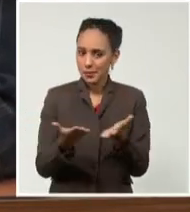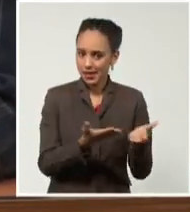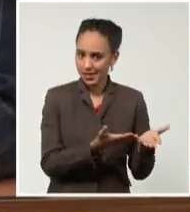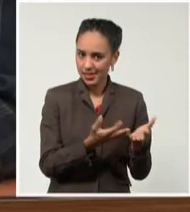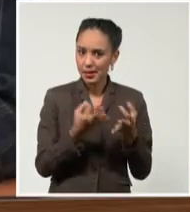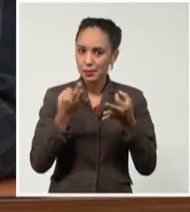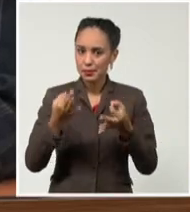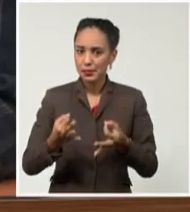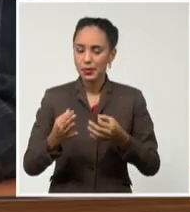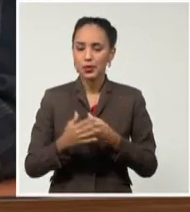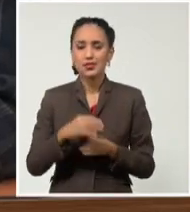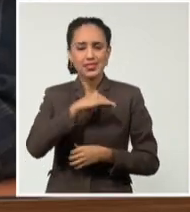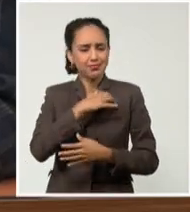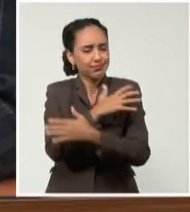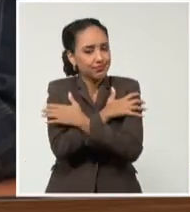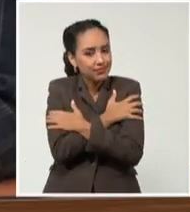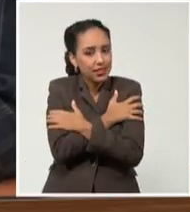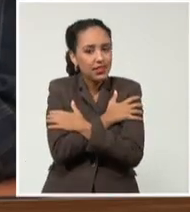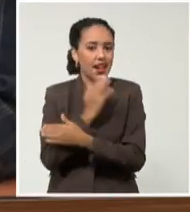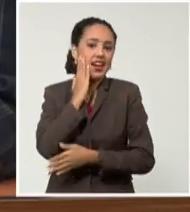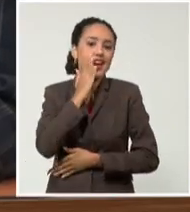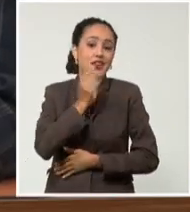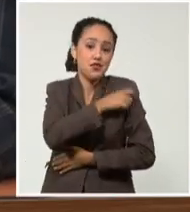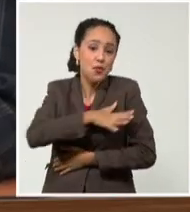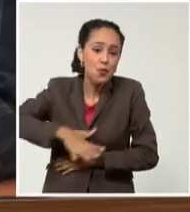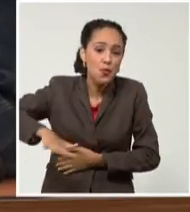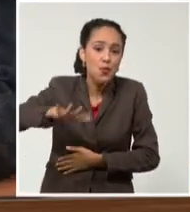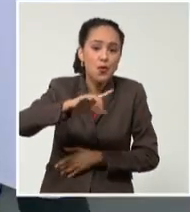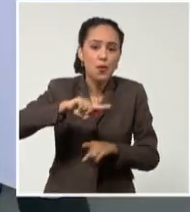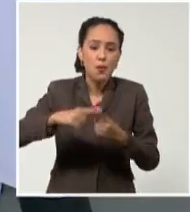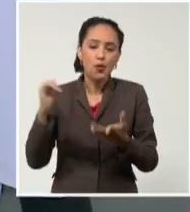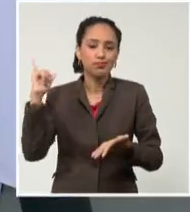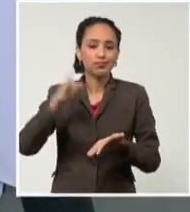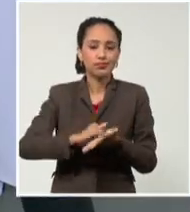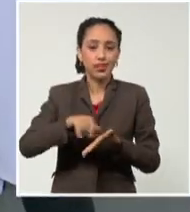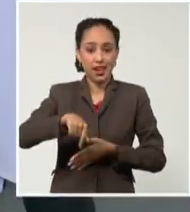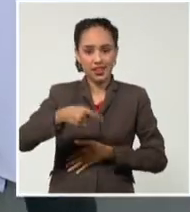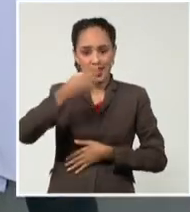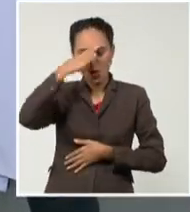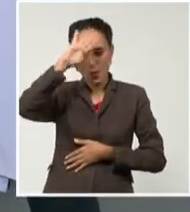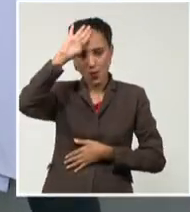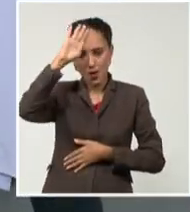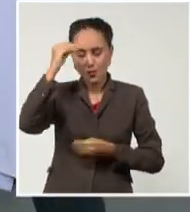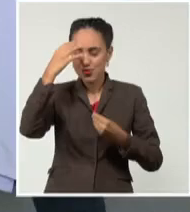recibimiento y el calor de todo nuestro pueblo por el regreso triunfante a la patria. Muchas gracias.